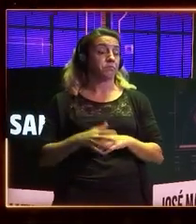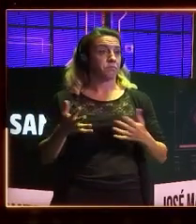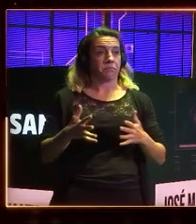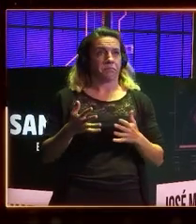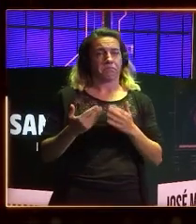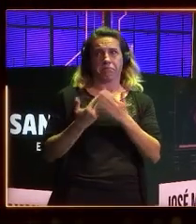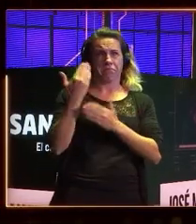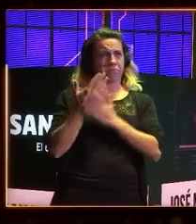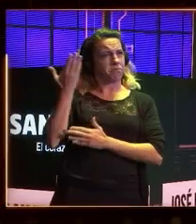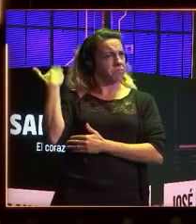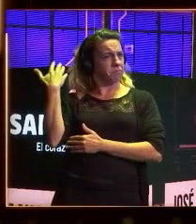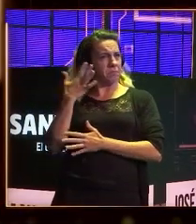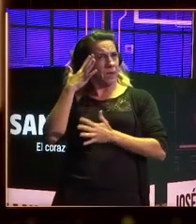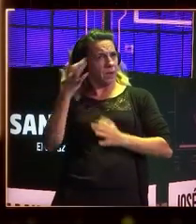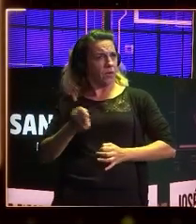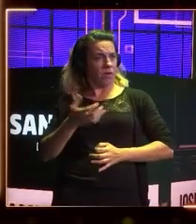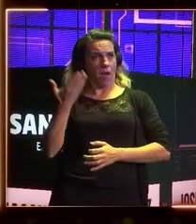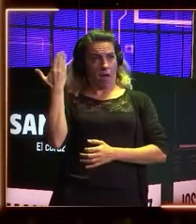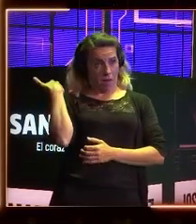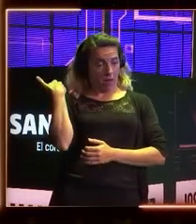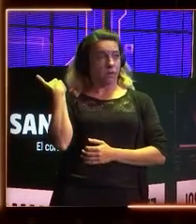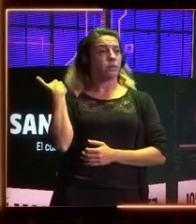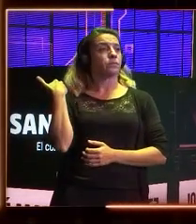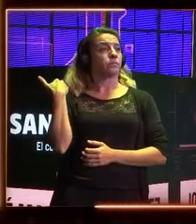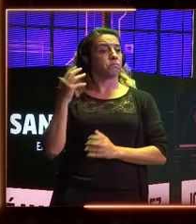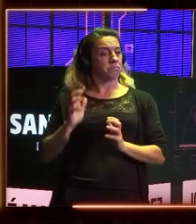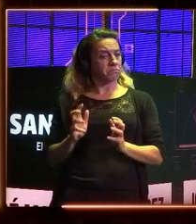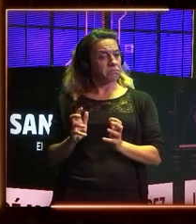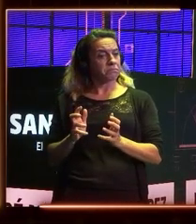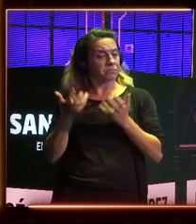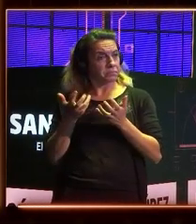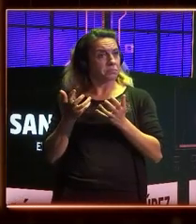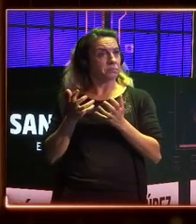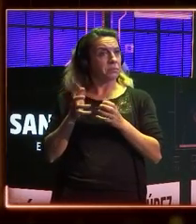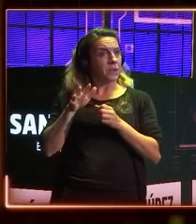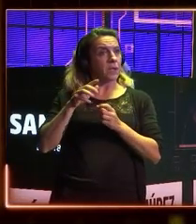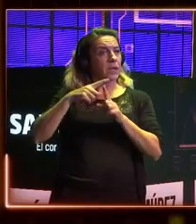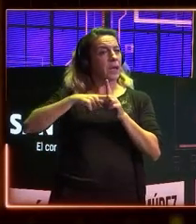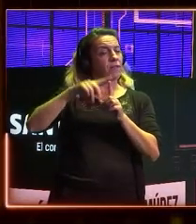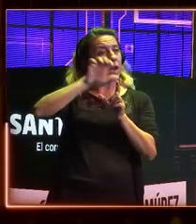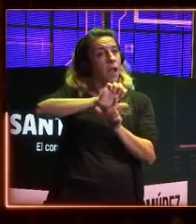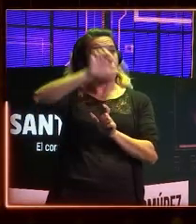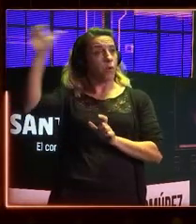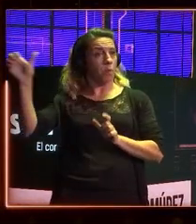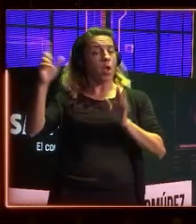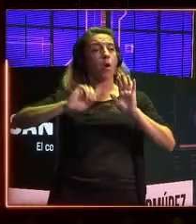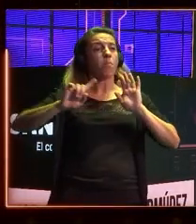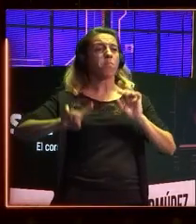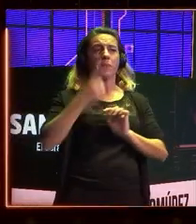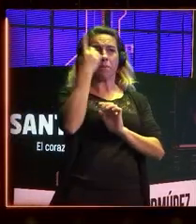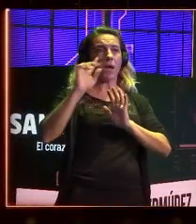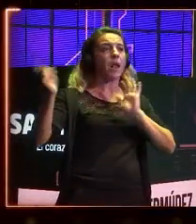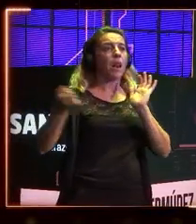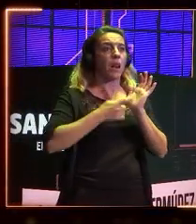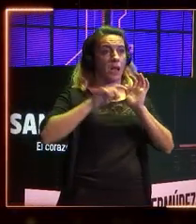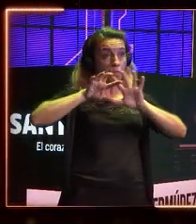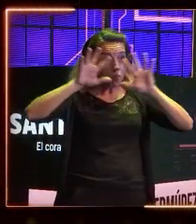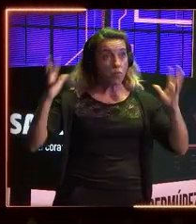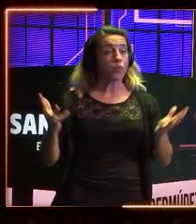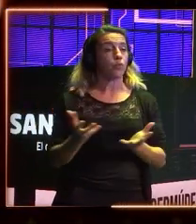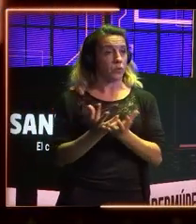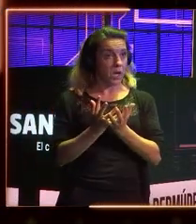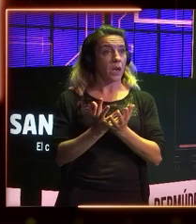hace un par de días, creo que fue ayer, se aprobó en Europa la primera ley mundial que ordena la